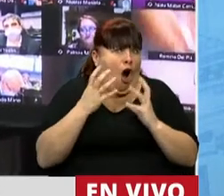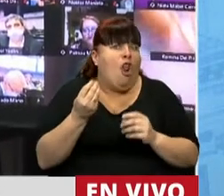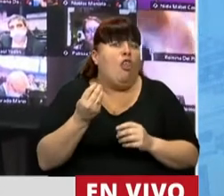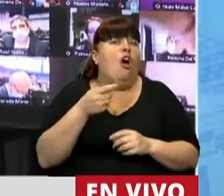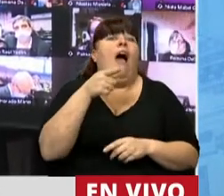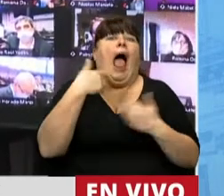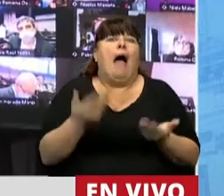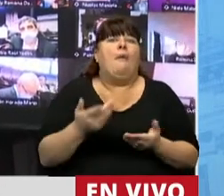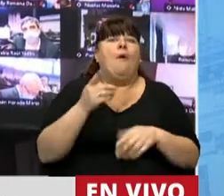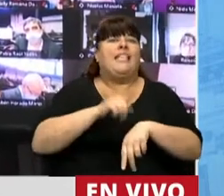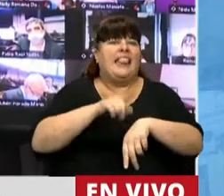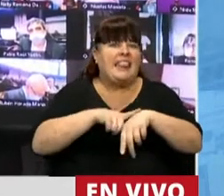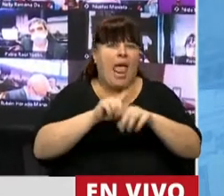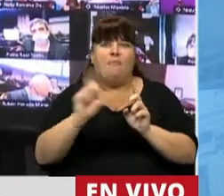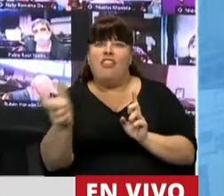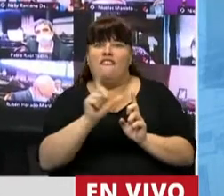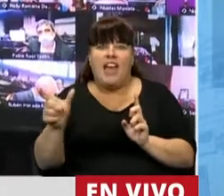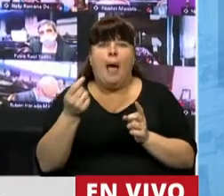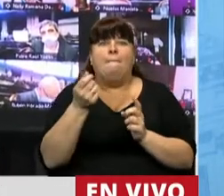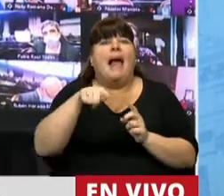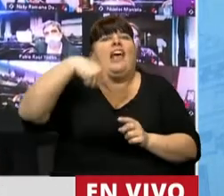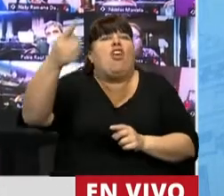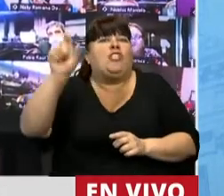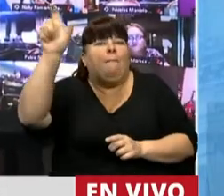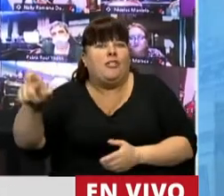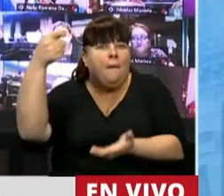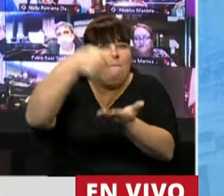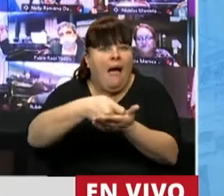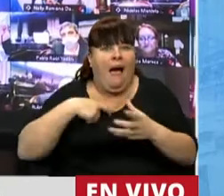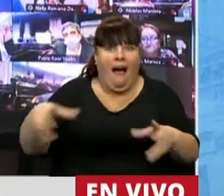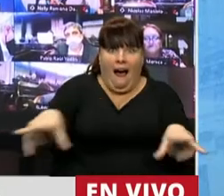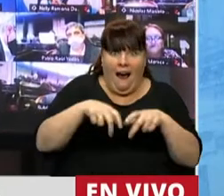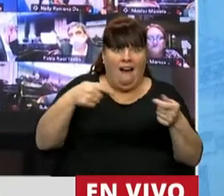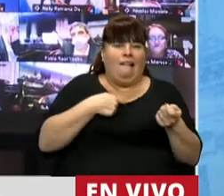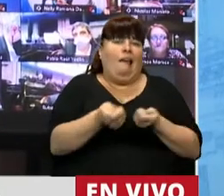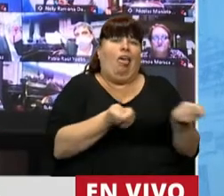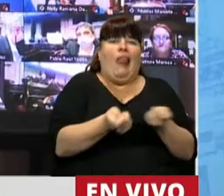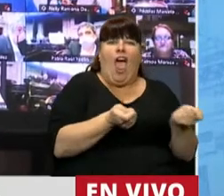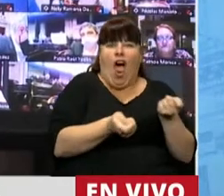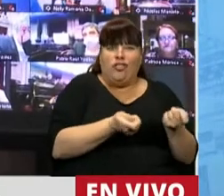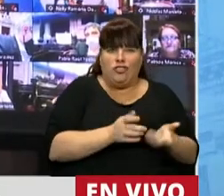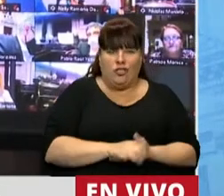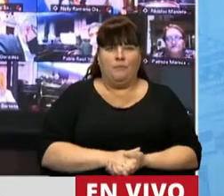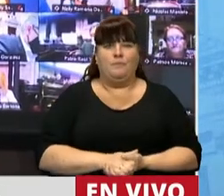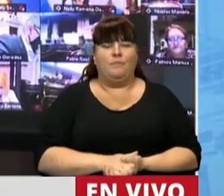utilizando el tiempo y el dinero de otras personas para poder hacer sus pingües negocios.